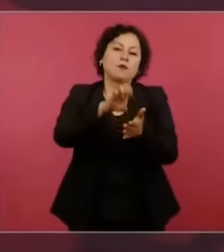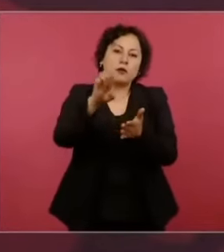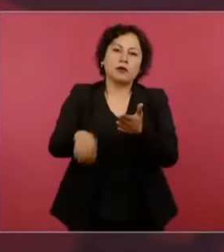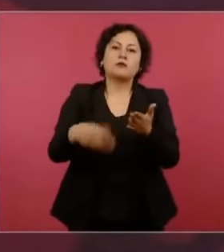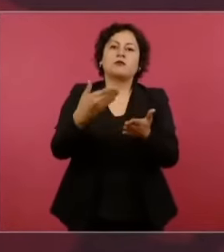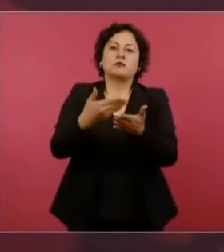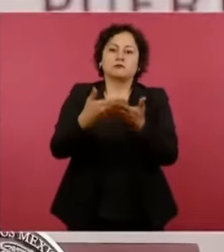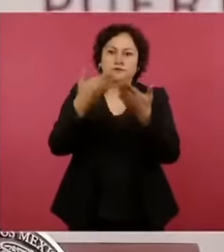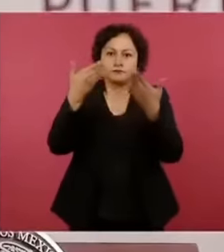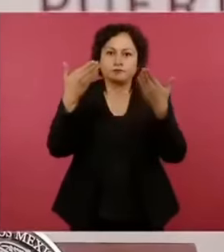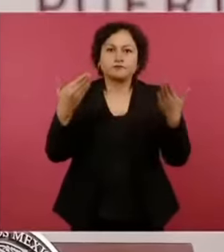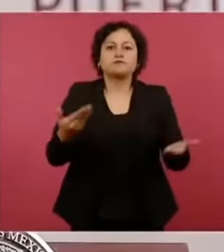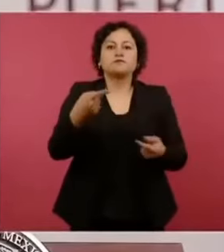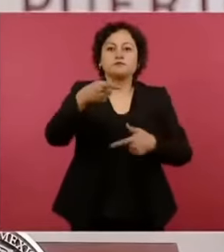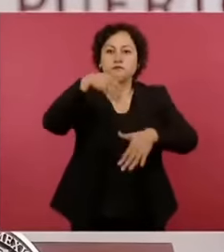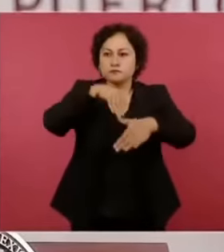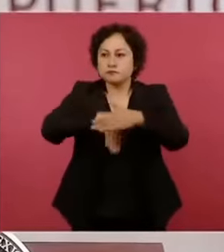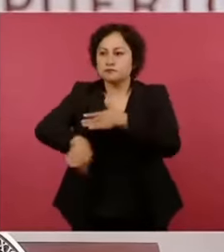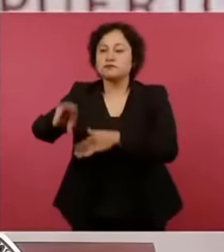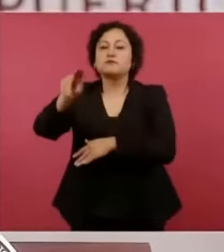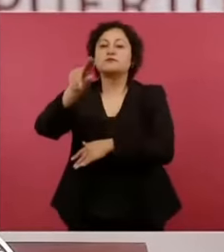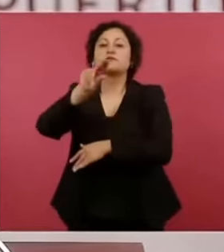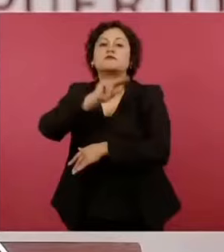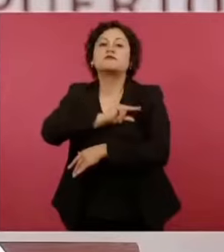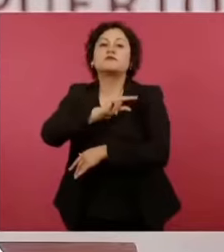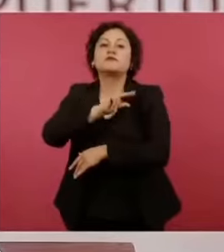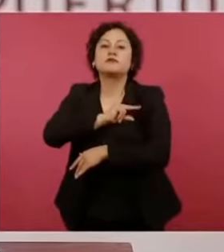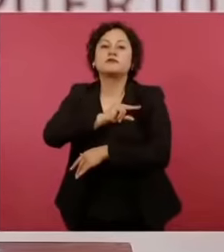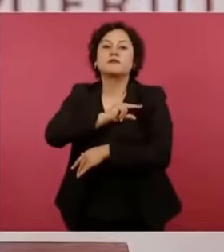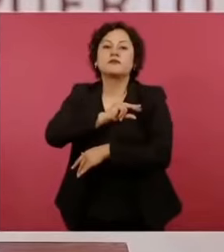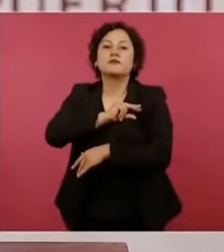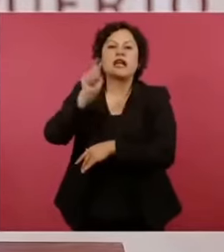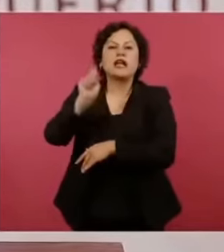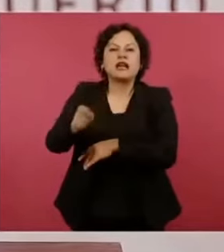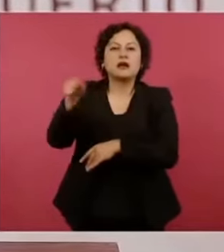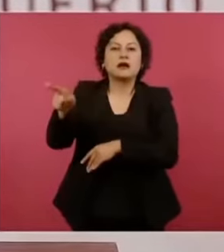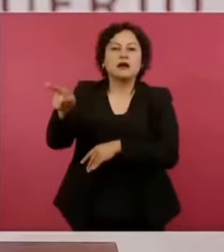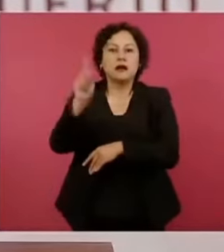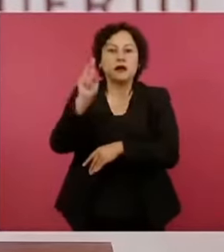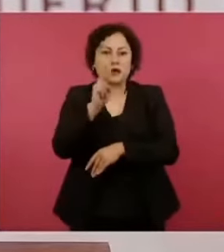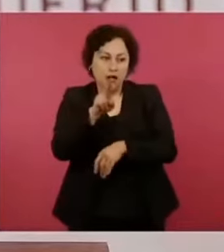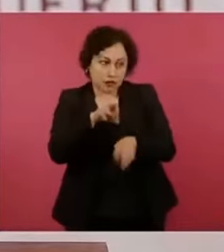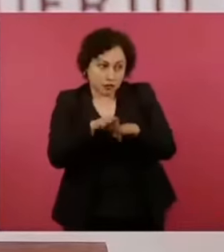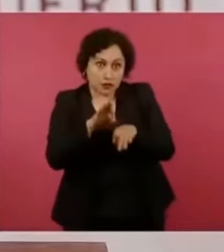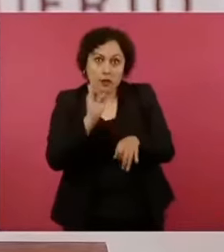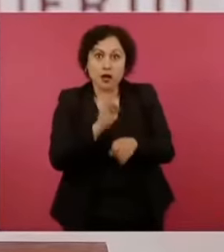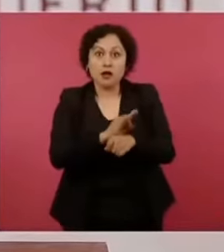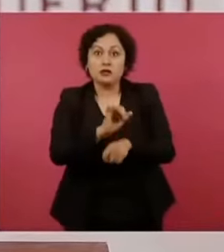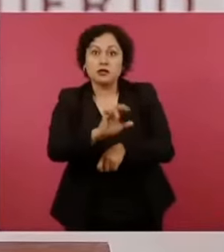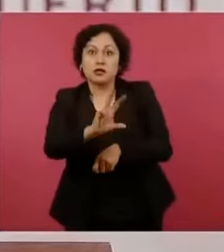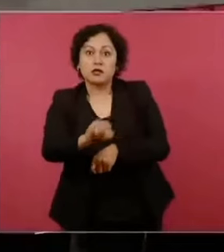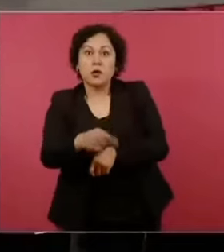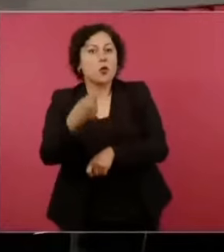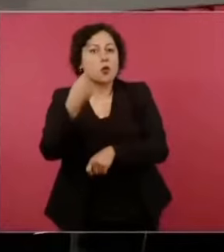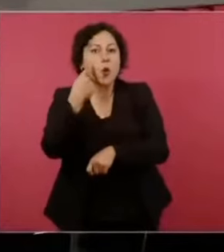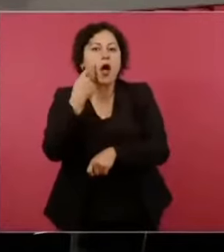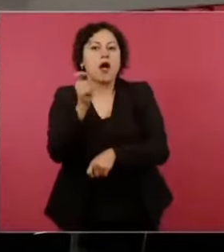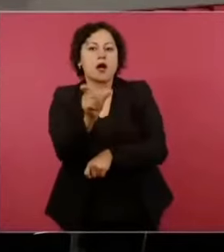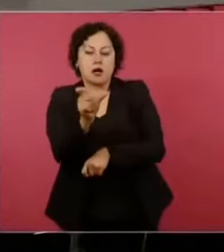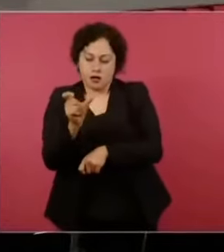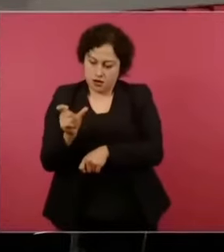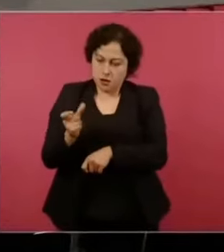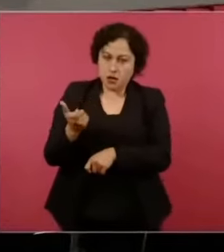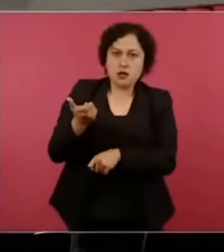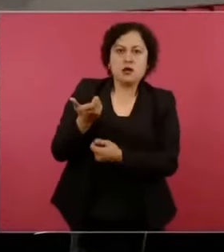de derechaviencia, le piden tarjeta bancaria para ver si tiene fondos con que pagar. Eso se ha acabado. Y esa